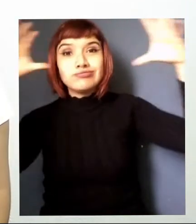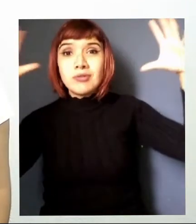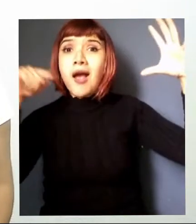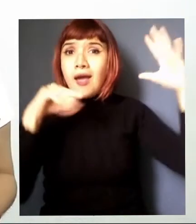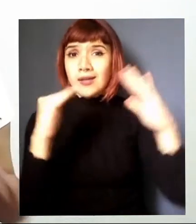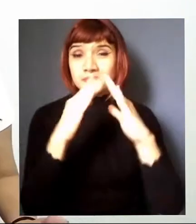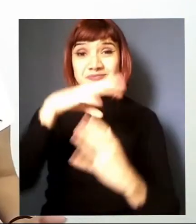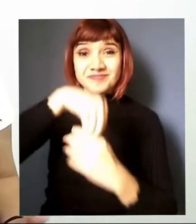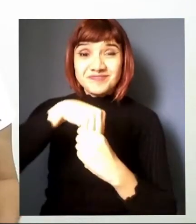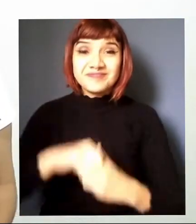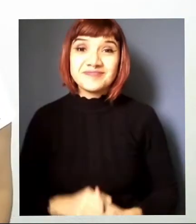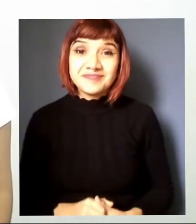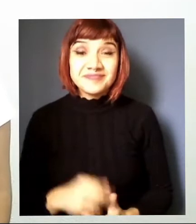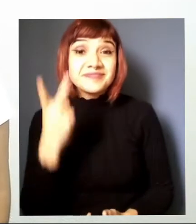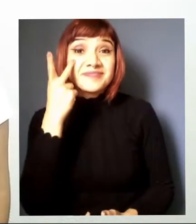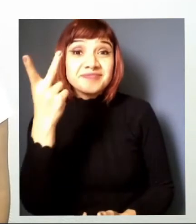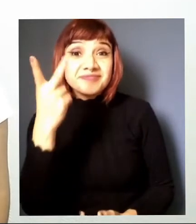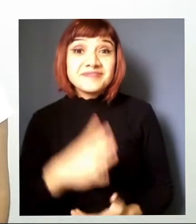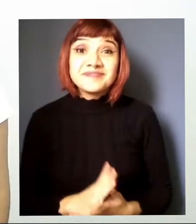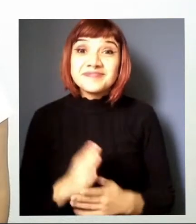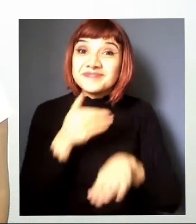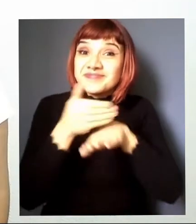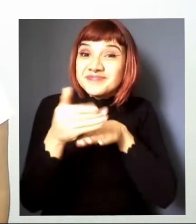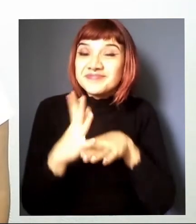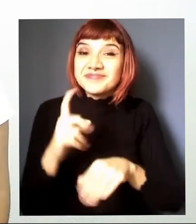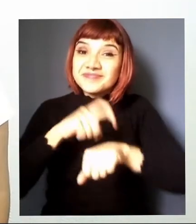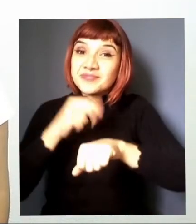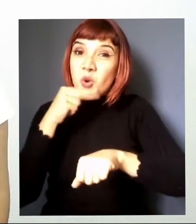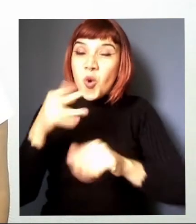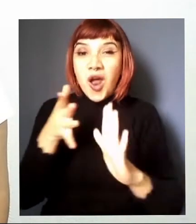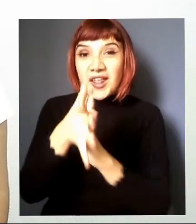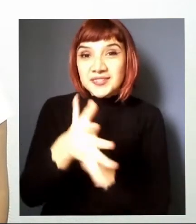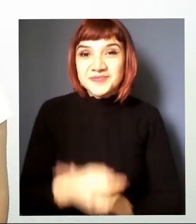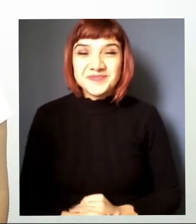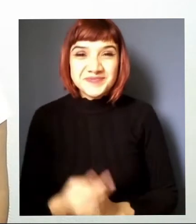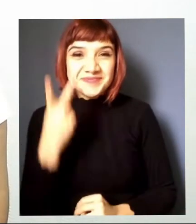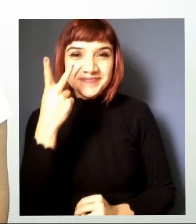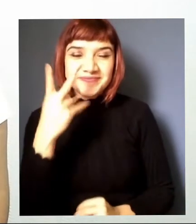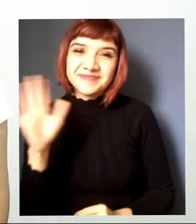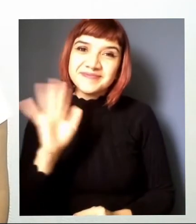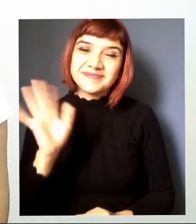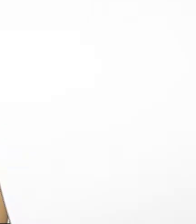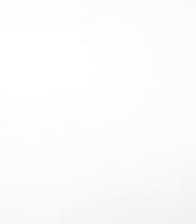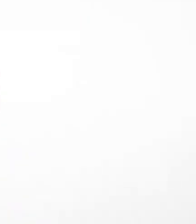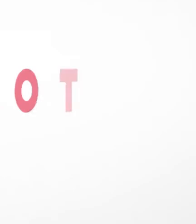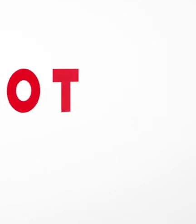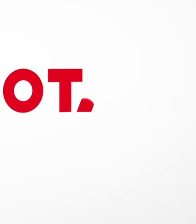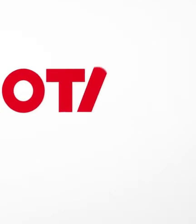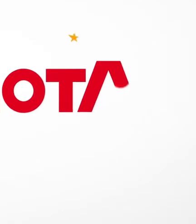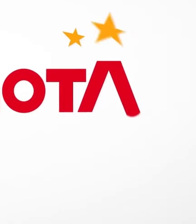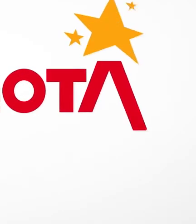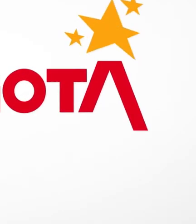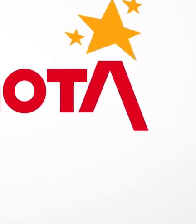nos vemos en una próxima hora del cuento que estén muy bien la